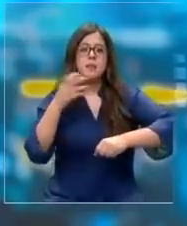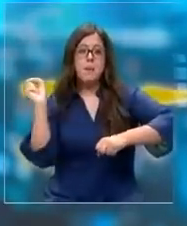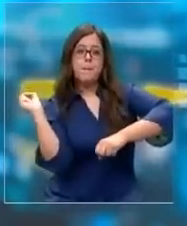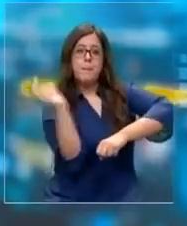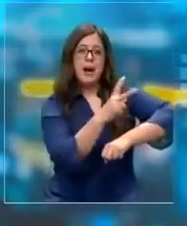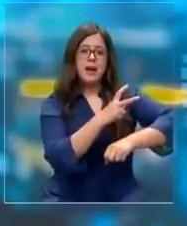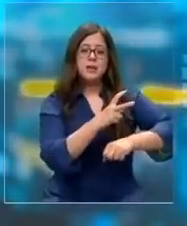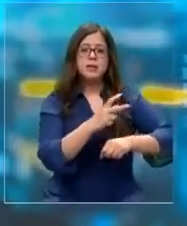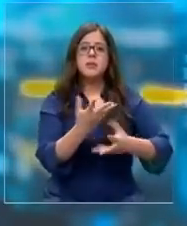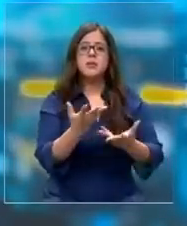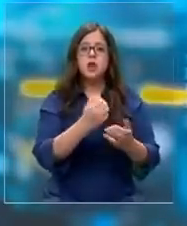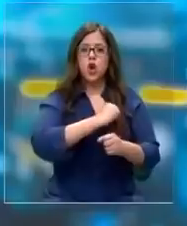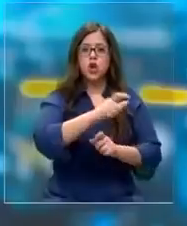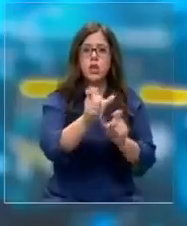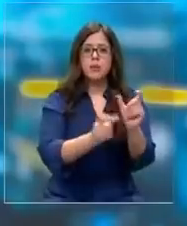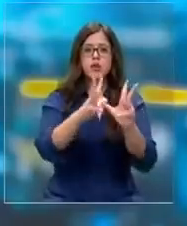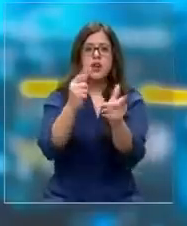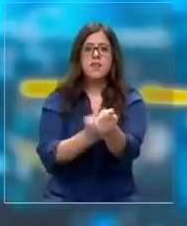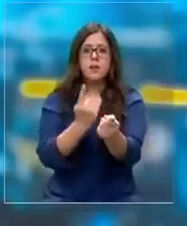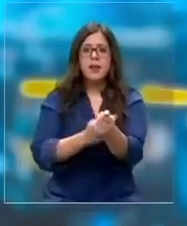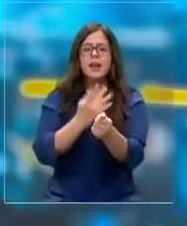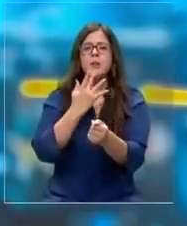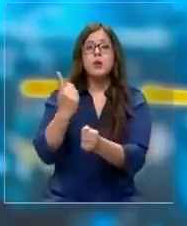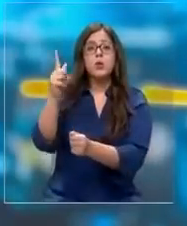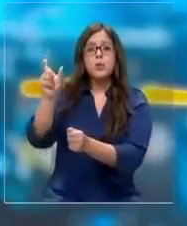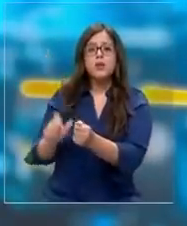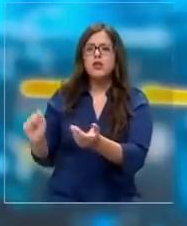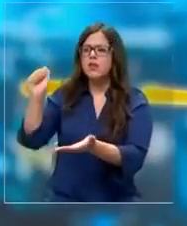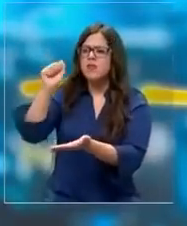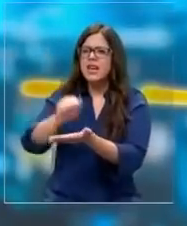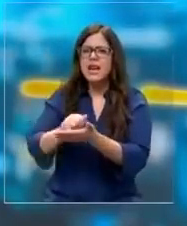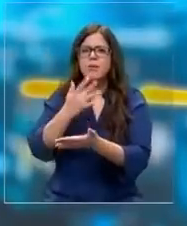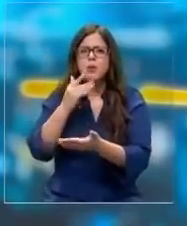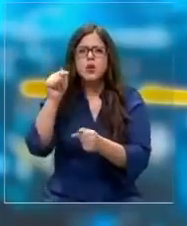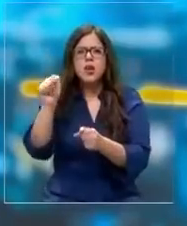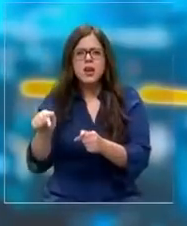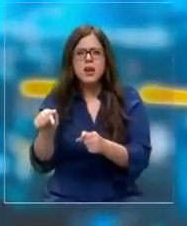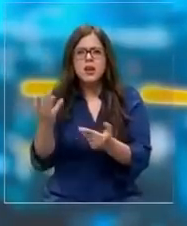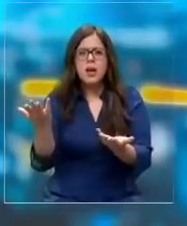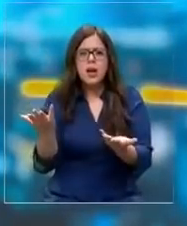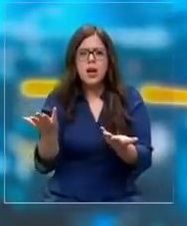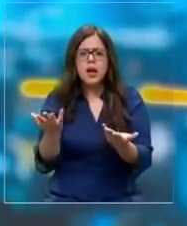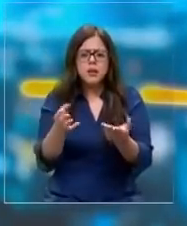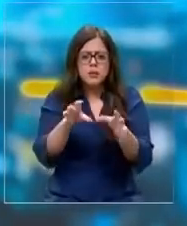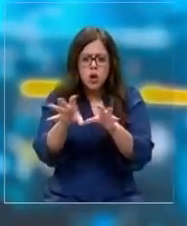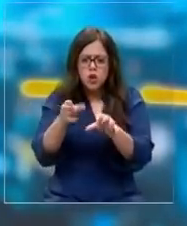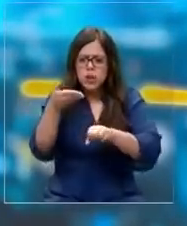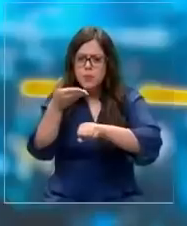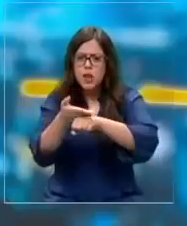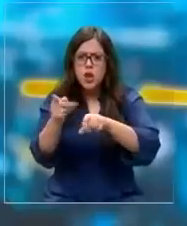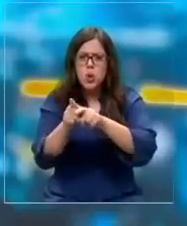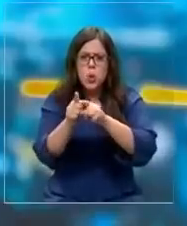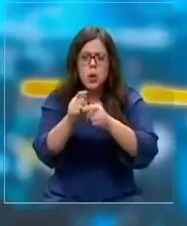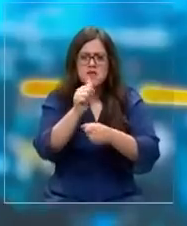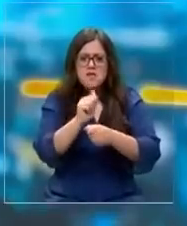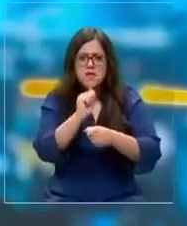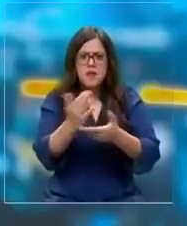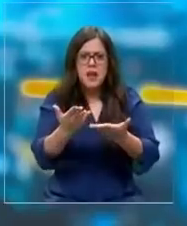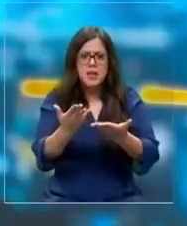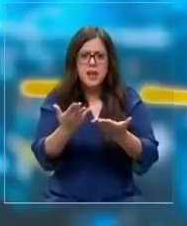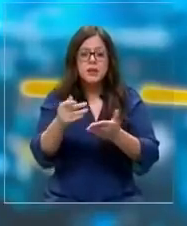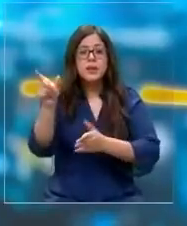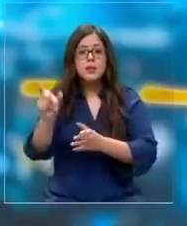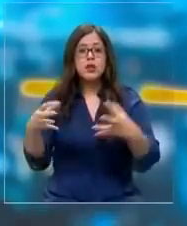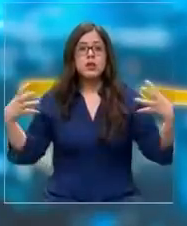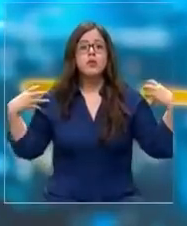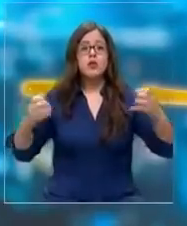reclamó tras recibir un pedido incompleto. Y esto desató la furia del repartidor, quien llegó a la vivienda minutos más tarde,